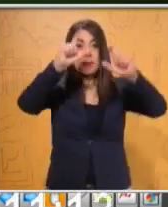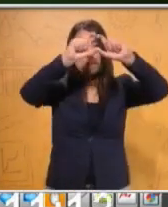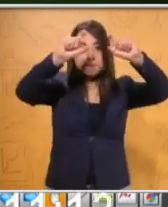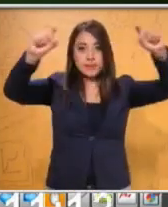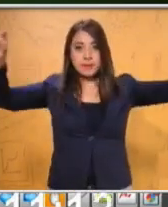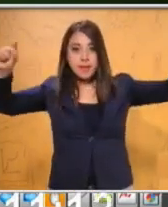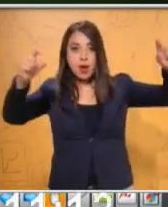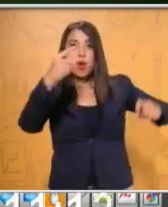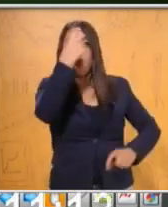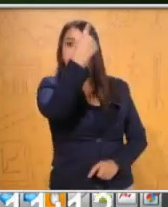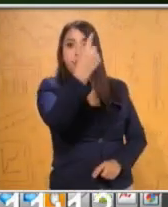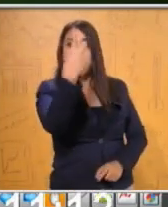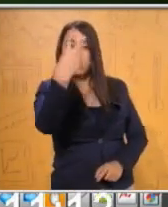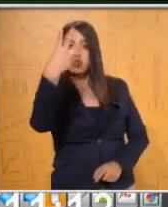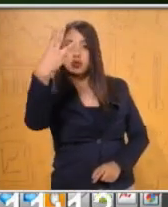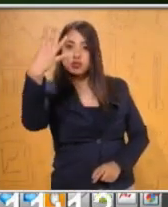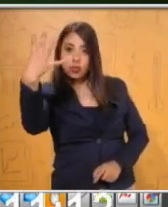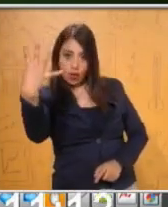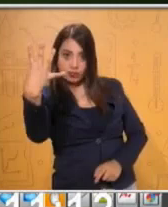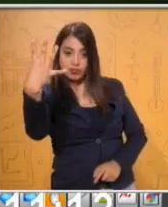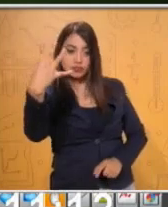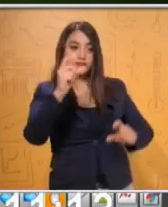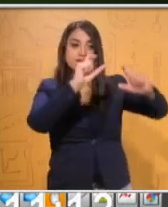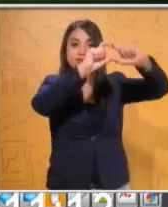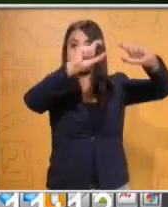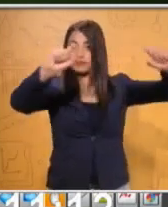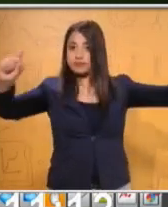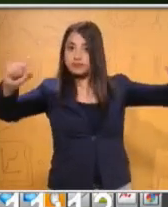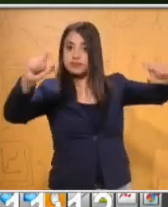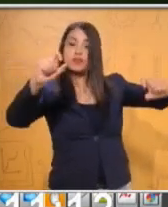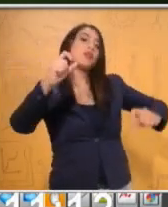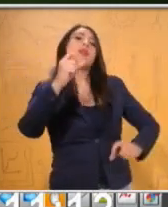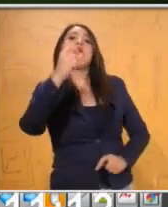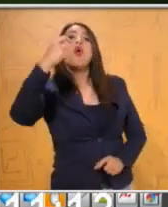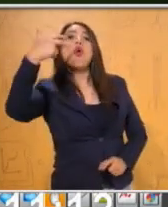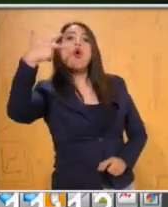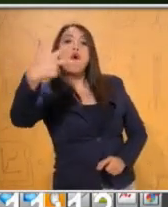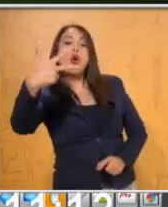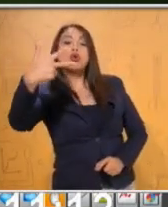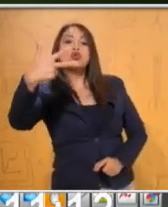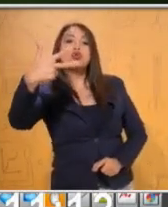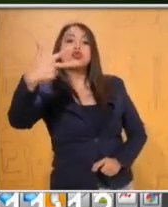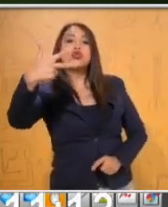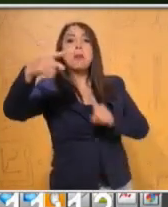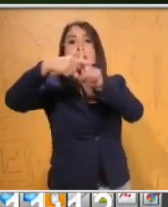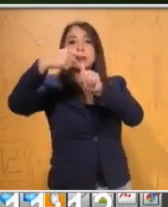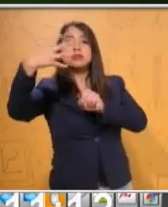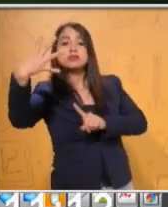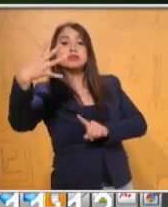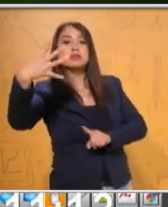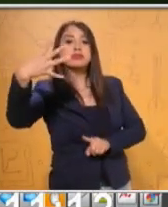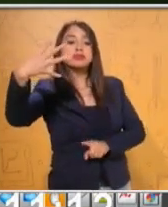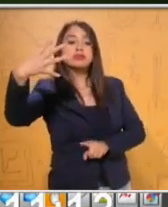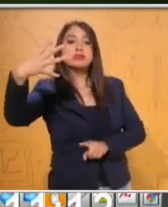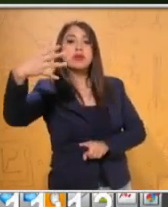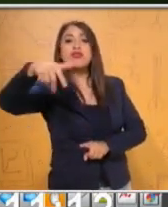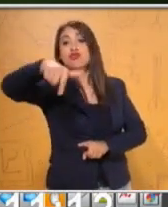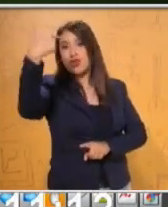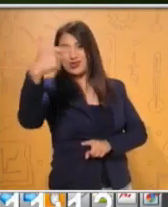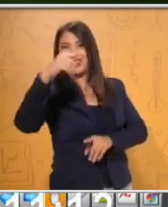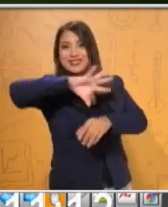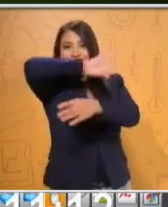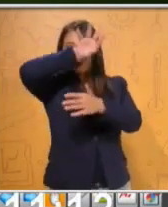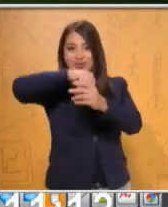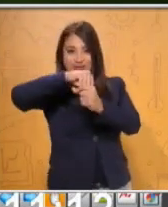cuadritos. El segundo son otros cuatro. Tenemos ocho. Más cuatro... Son doce.